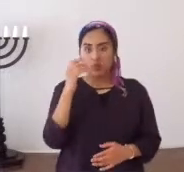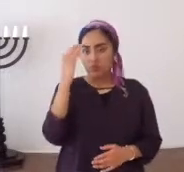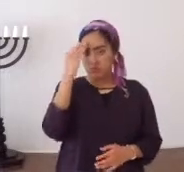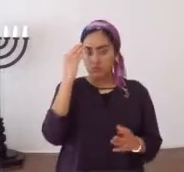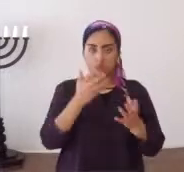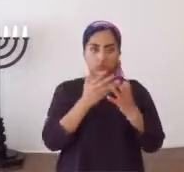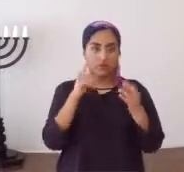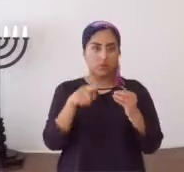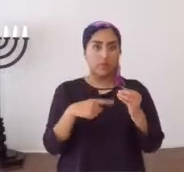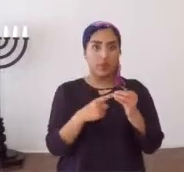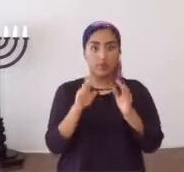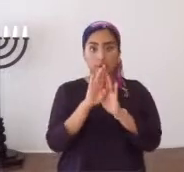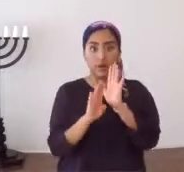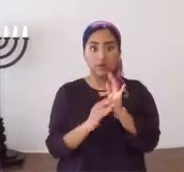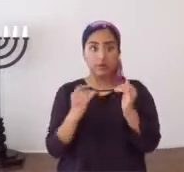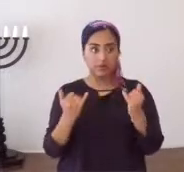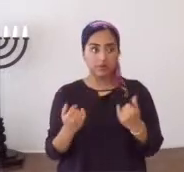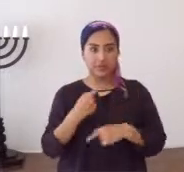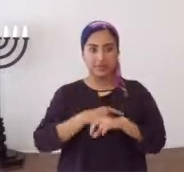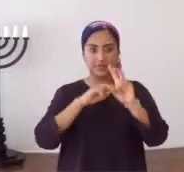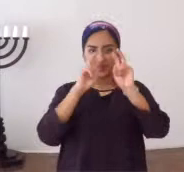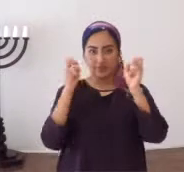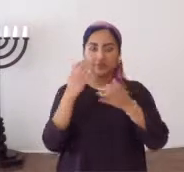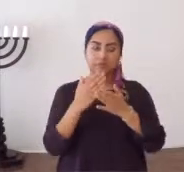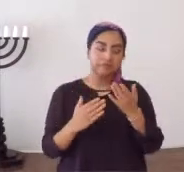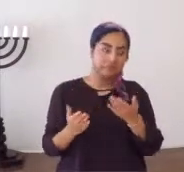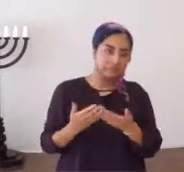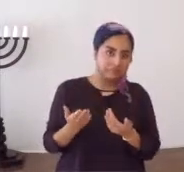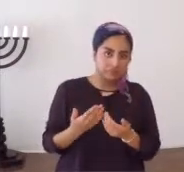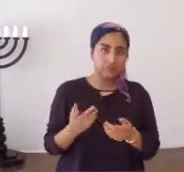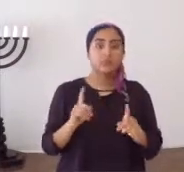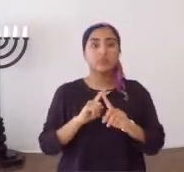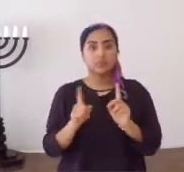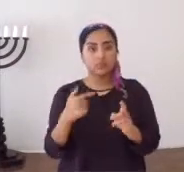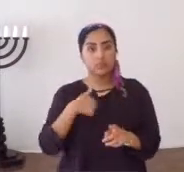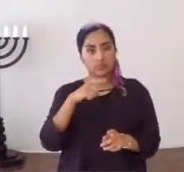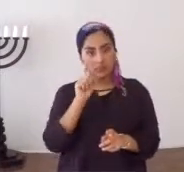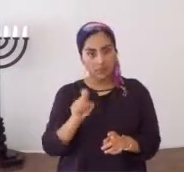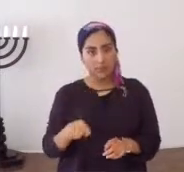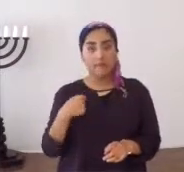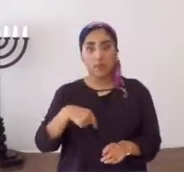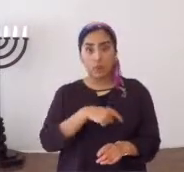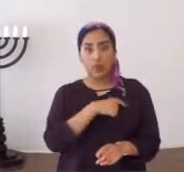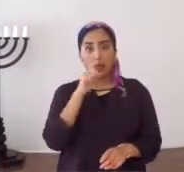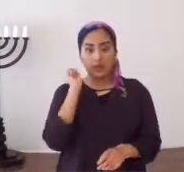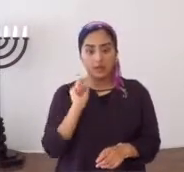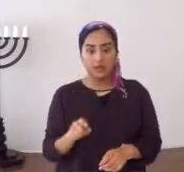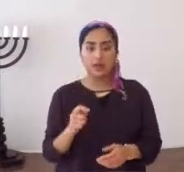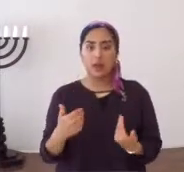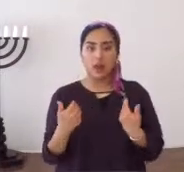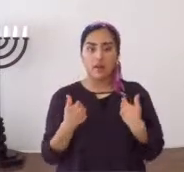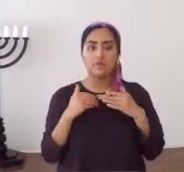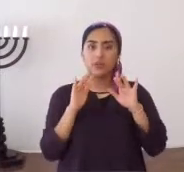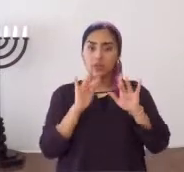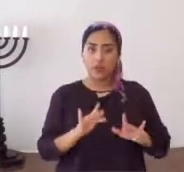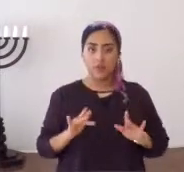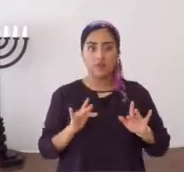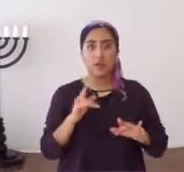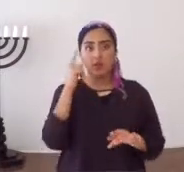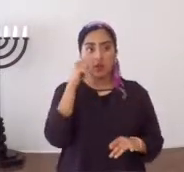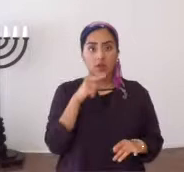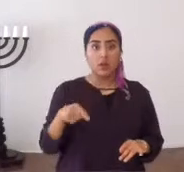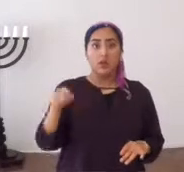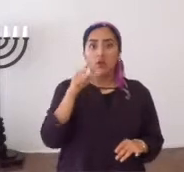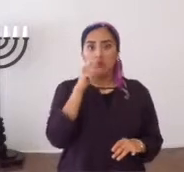tal vez, para usted, que ya sabe bastante, Torah, este tema, sea un poco, sencillo, pero tengamos, eh,